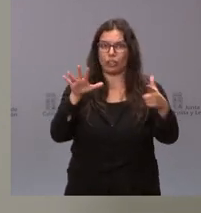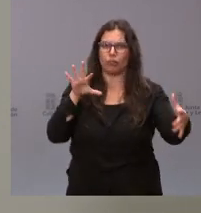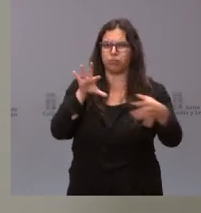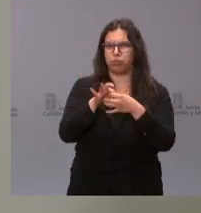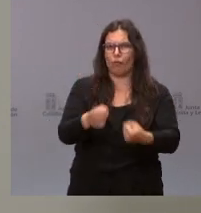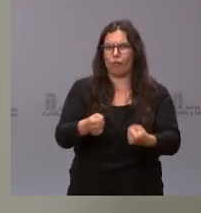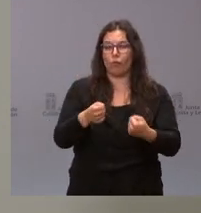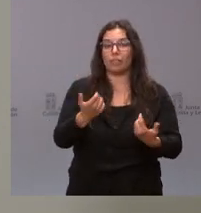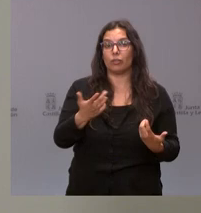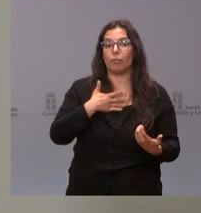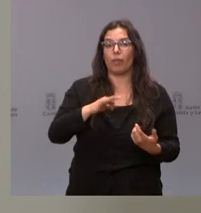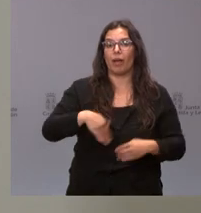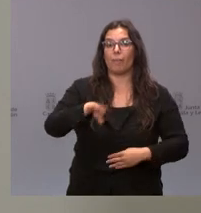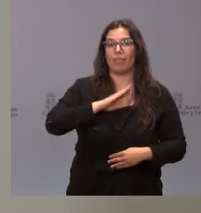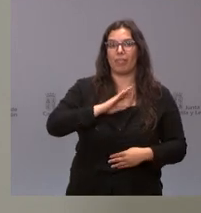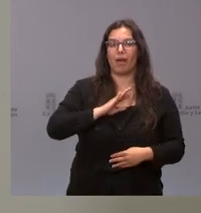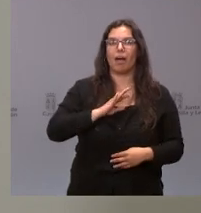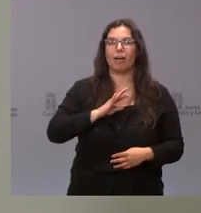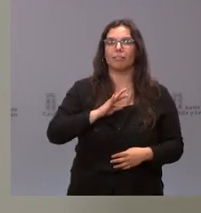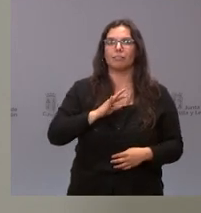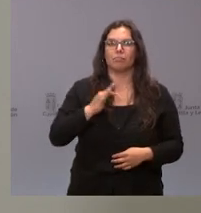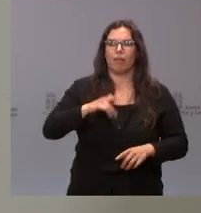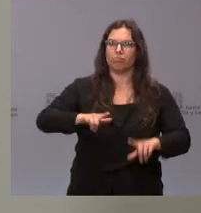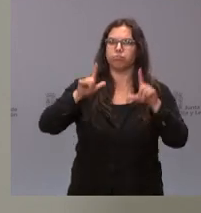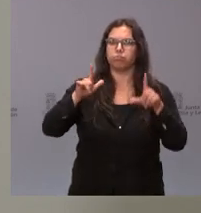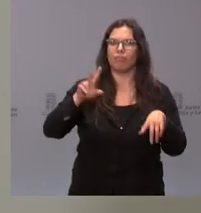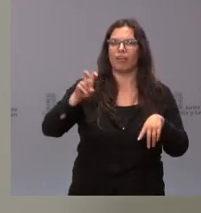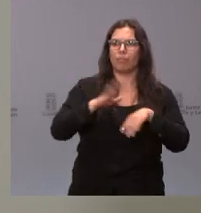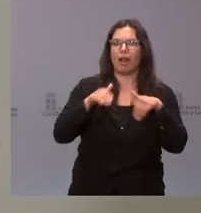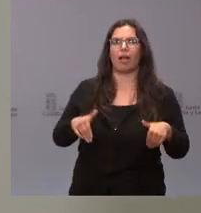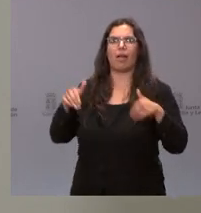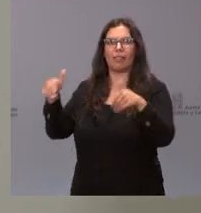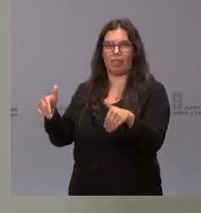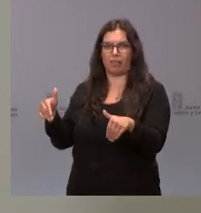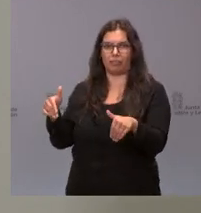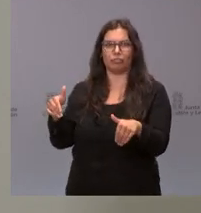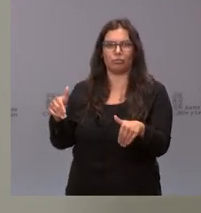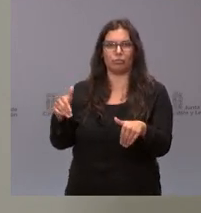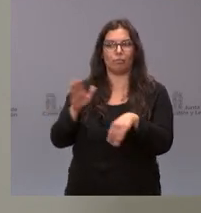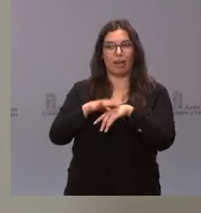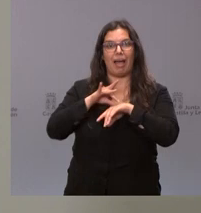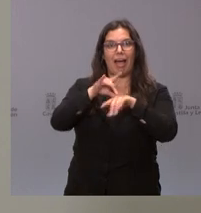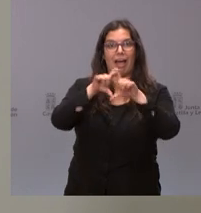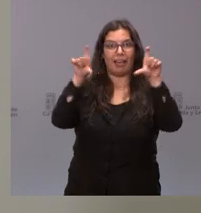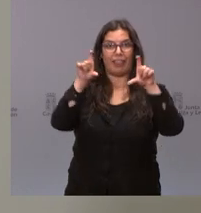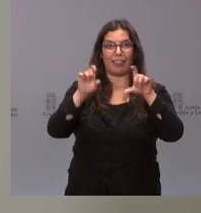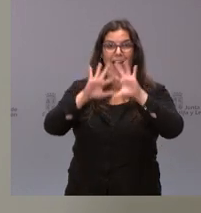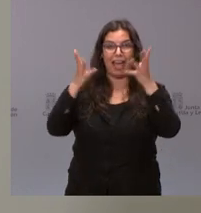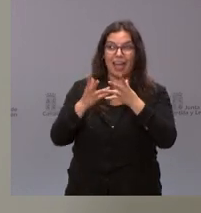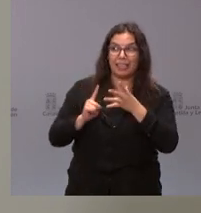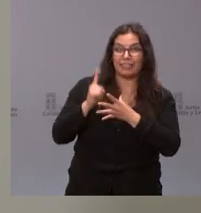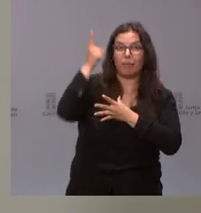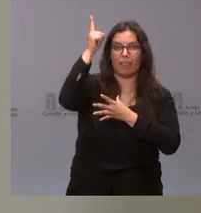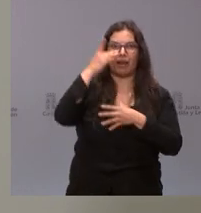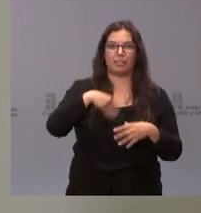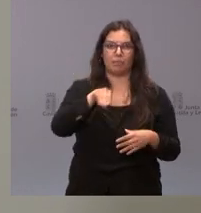por tanto, la capacidad y el valor y el peso de nuestra candidatura para esta Agencia Espacial Española que no solamente creemos que es una